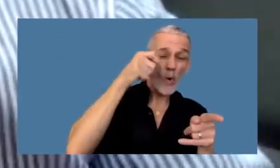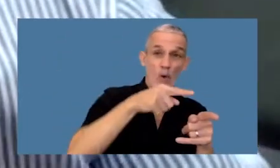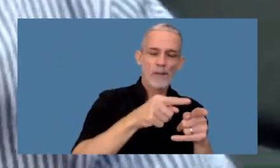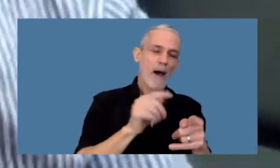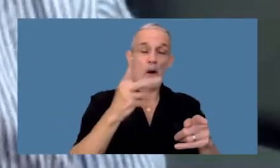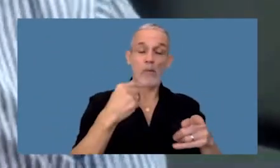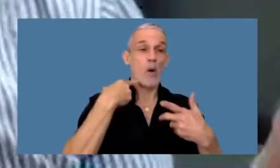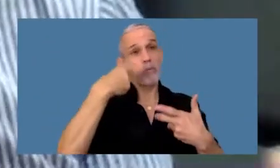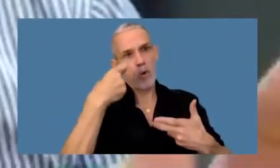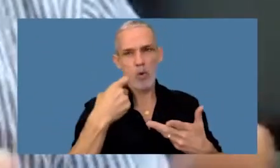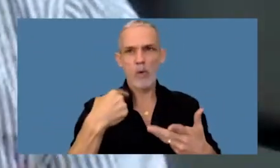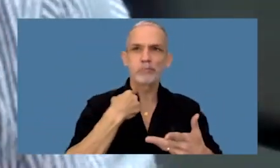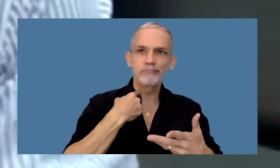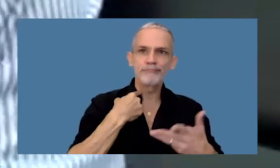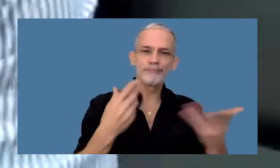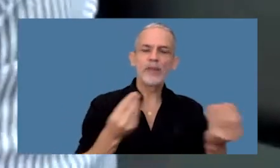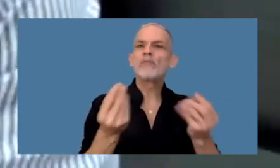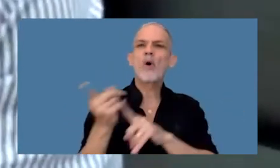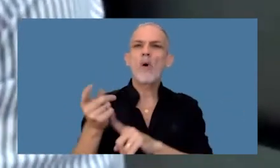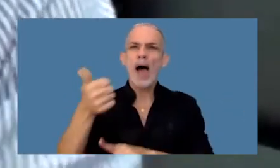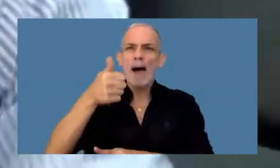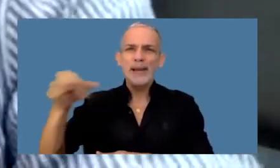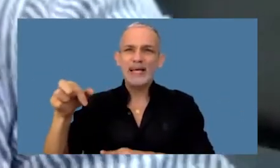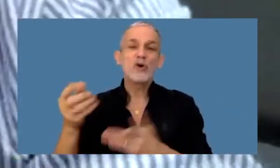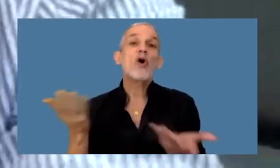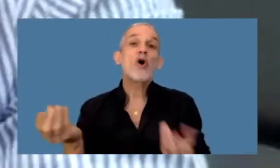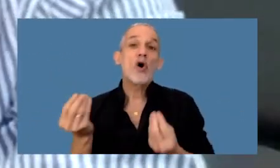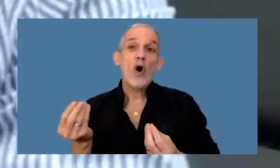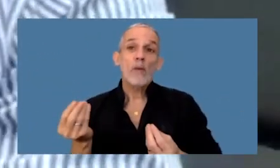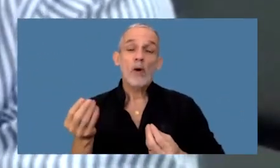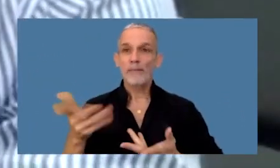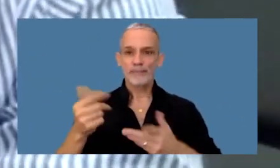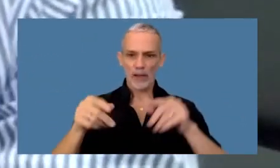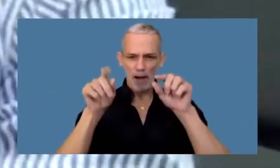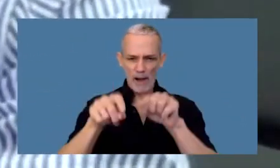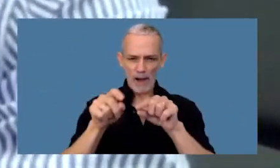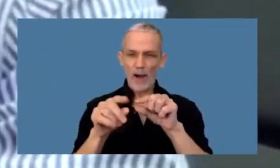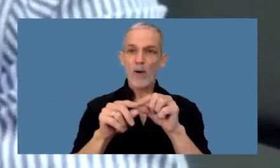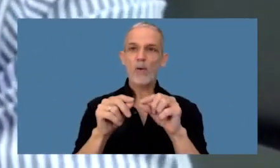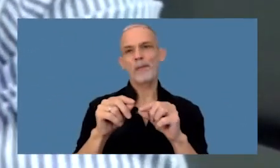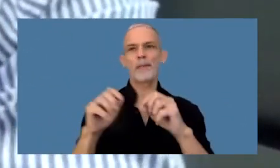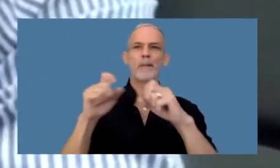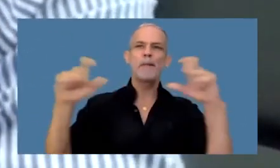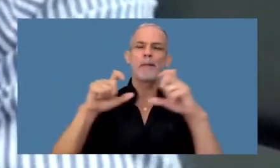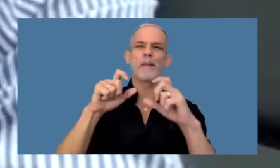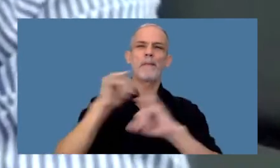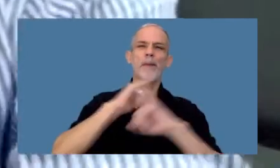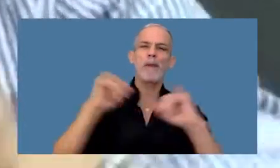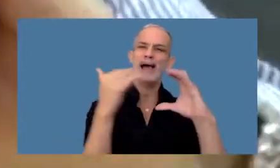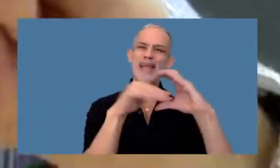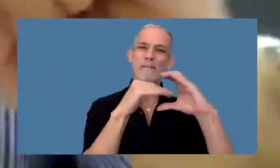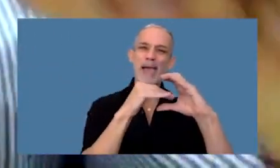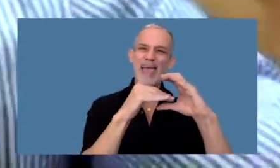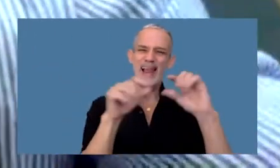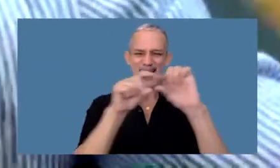pisar el palito ¿cómo lo hacen a través de apps? les dirigen un banner o un mail falso